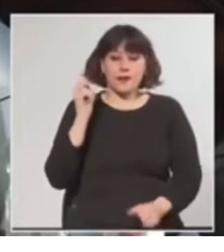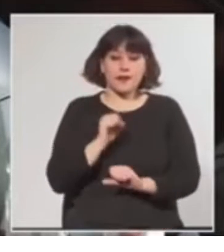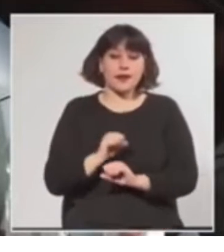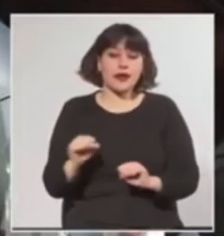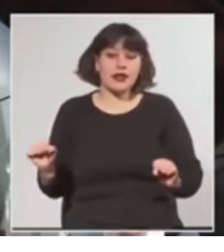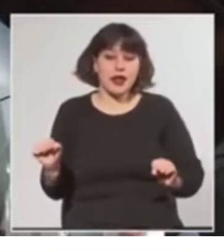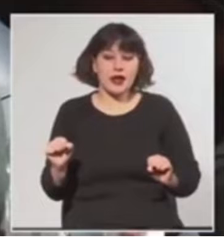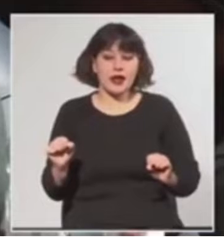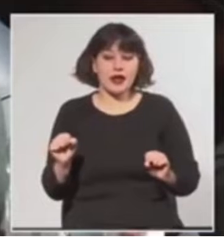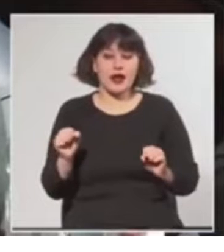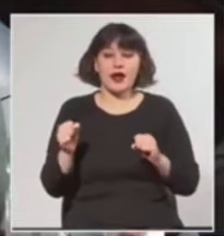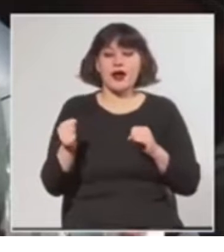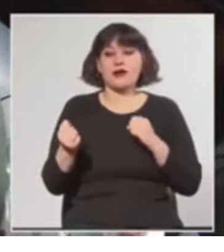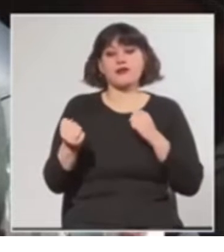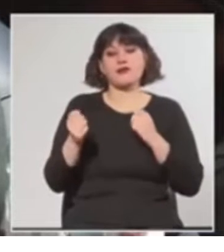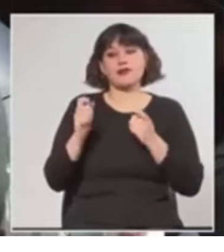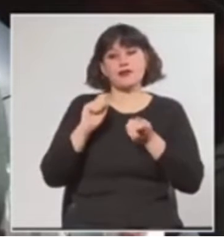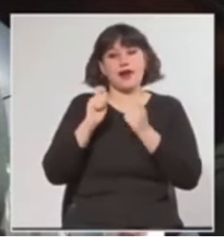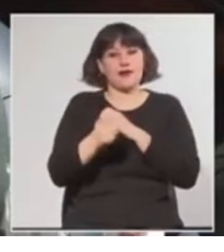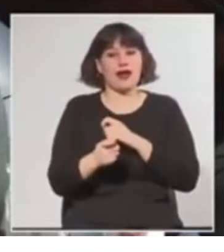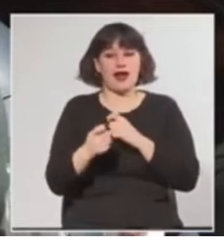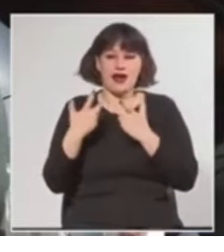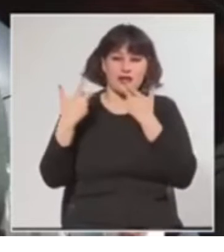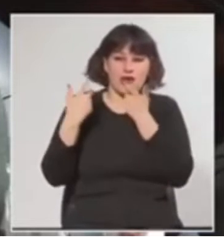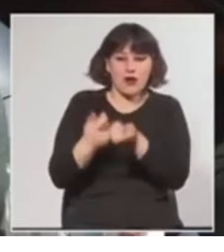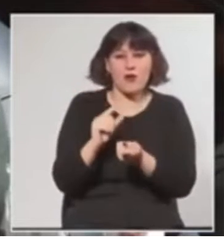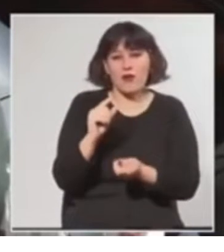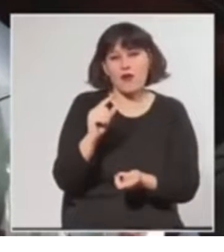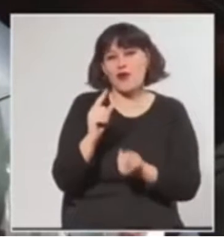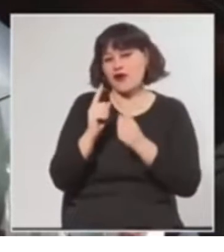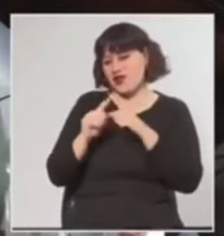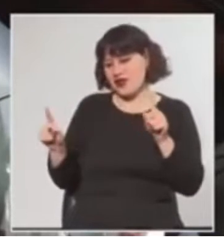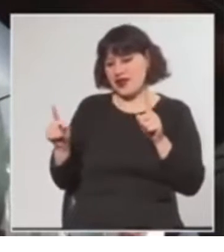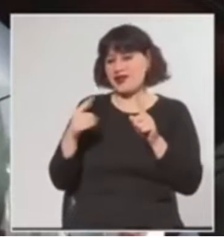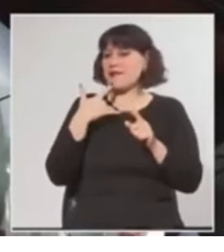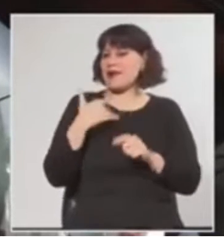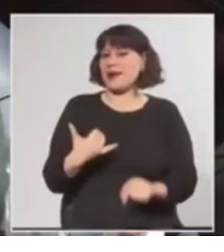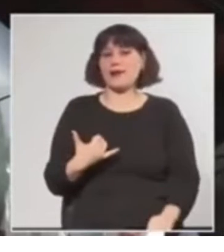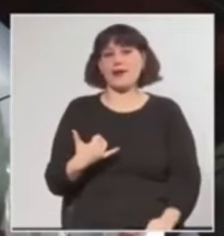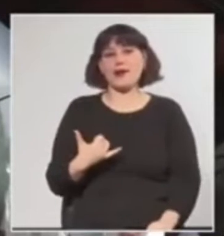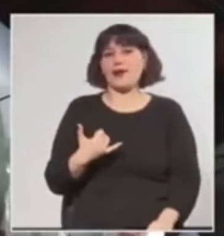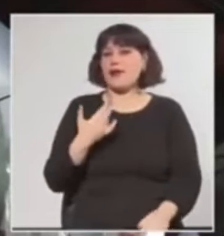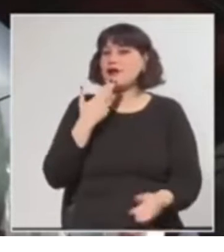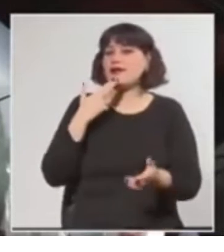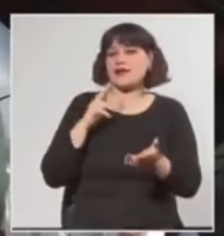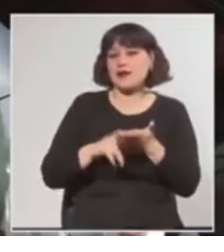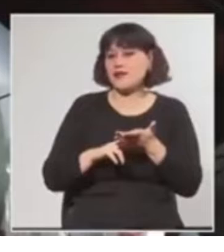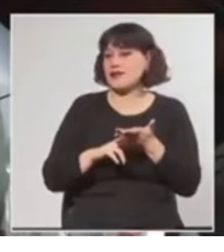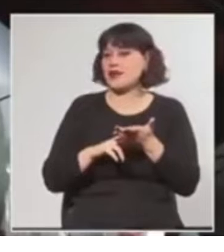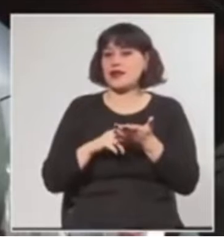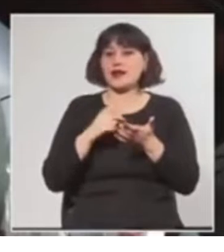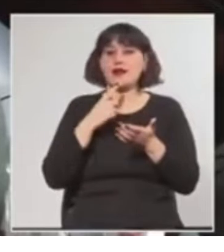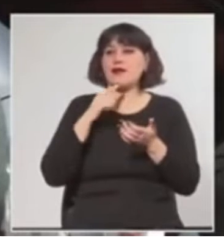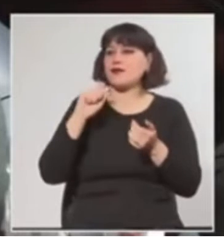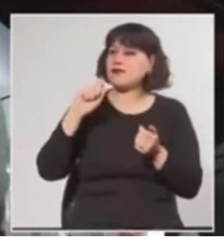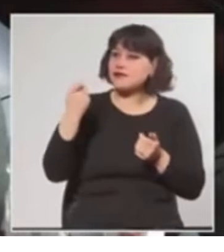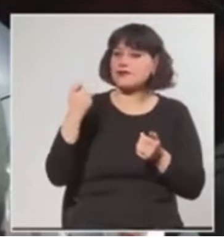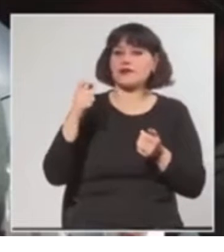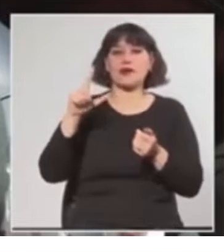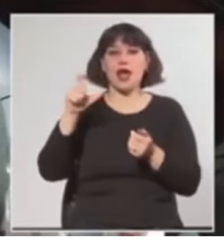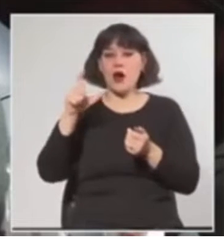una consideración de un tratamiento diferencial de los mismos, es decir, que pueda haber una disminución de las tarifas públicas, sobre todo en los cargos fijos,